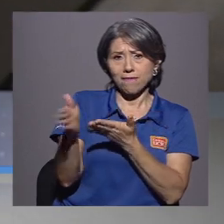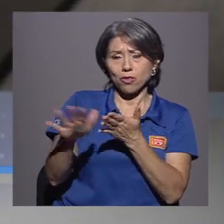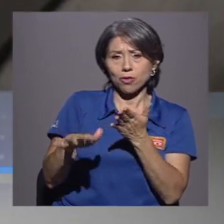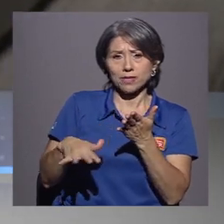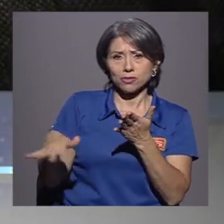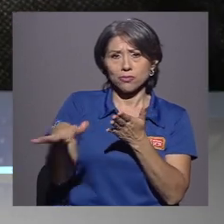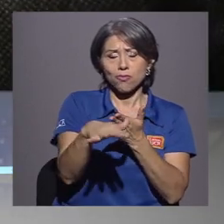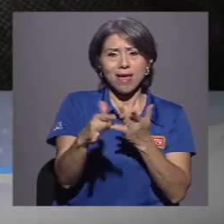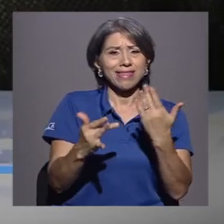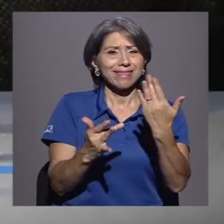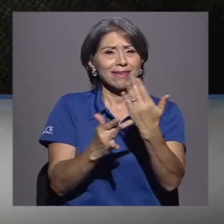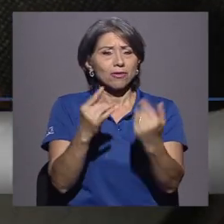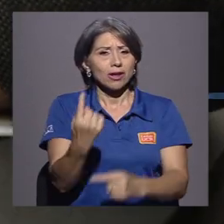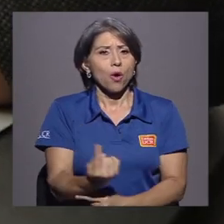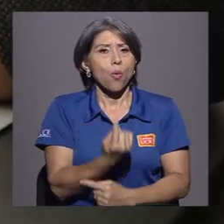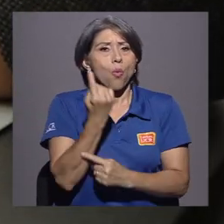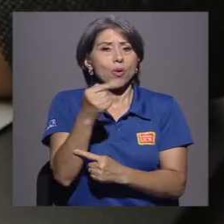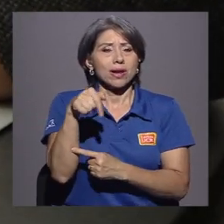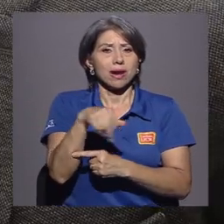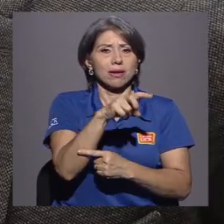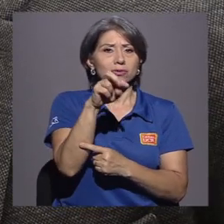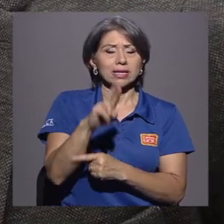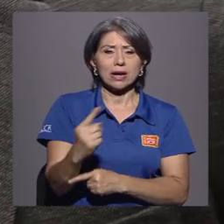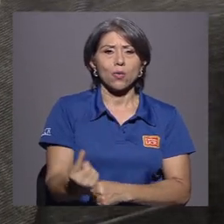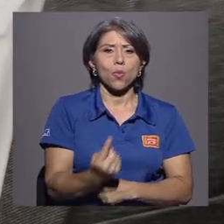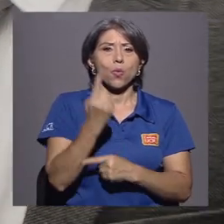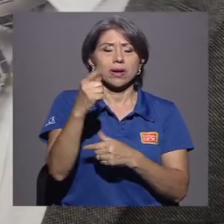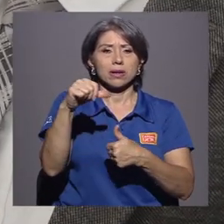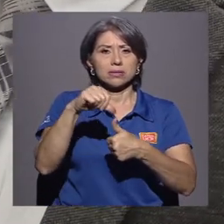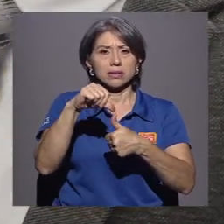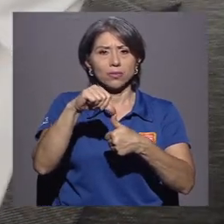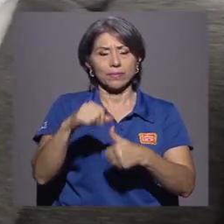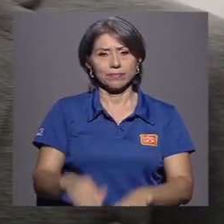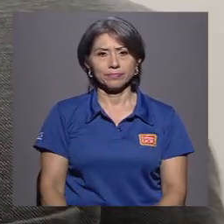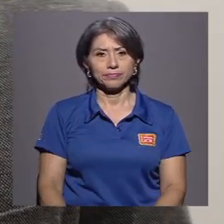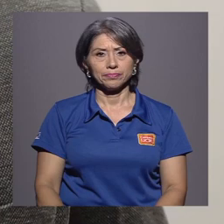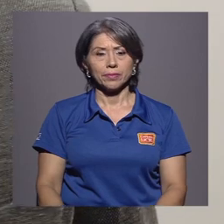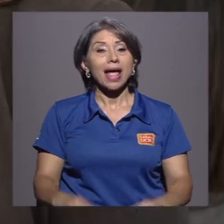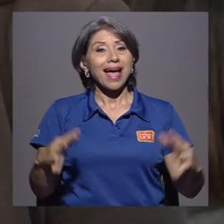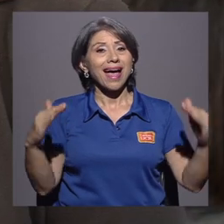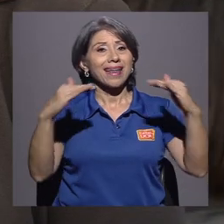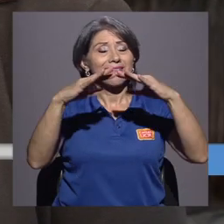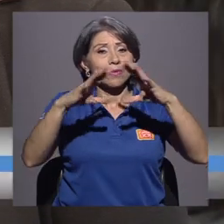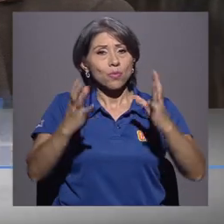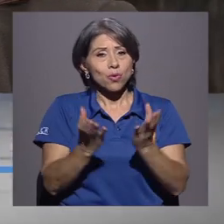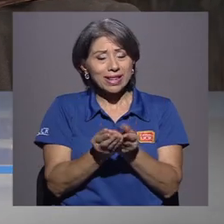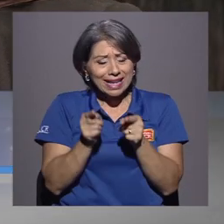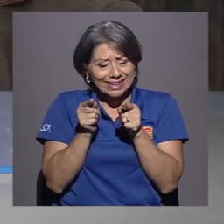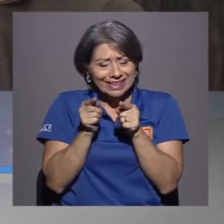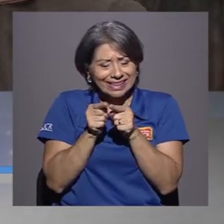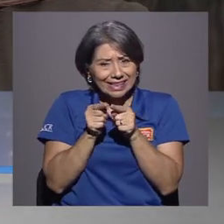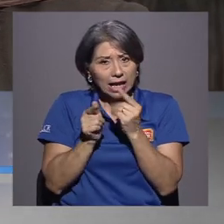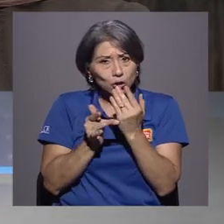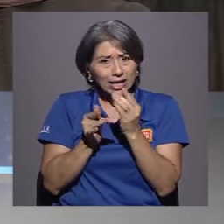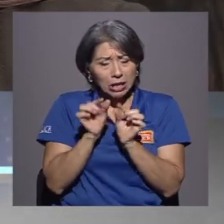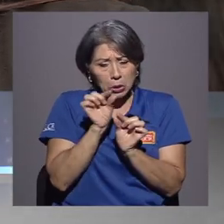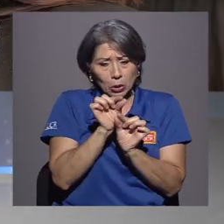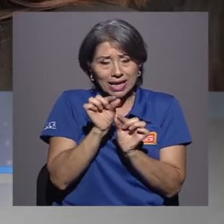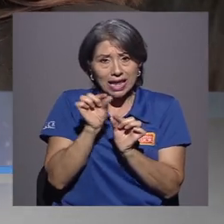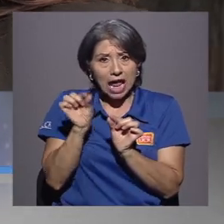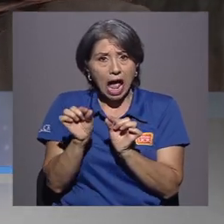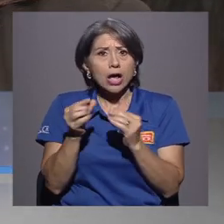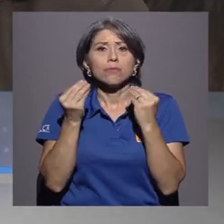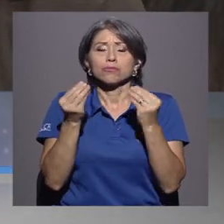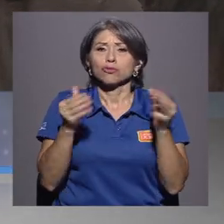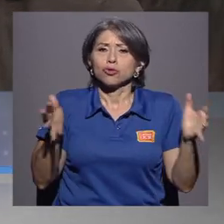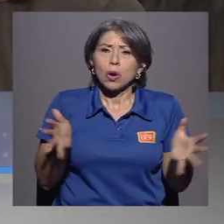tecnología única en el país y en Centroamérica. A nivel mundial la nanotecnología está tomando mucho